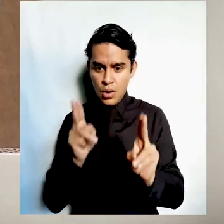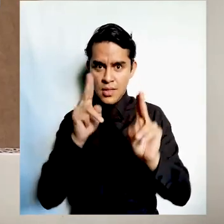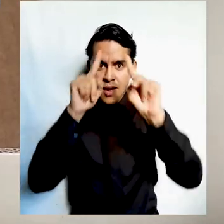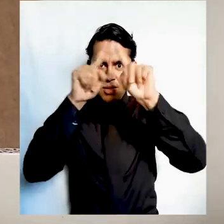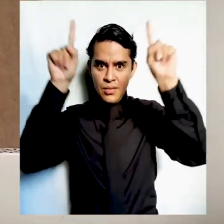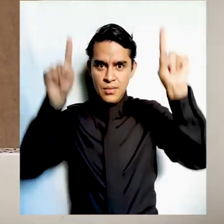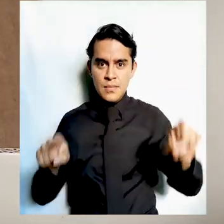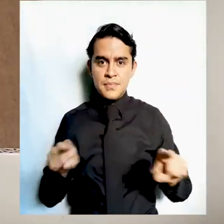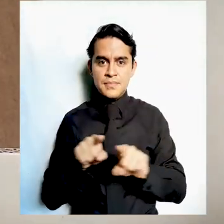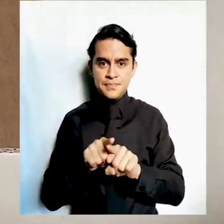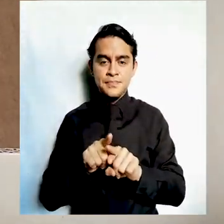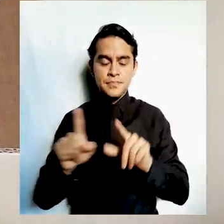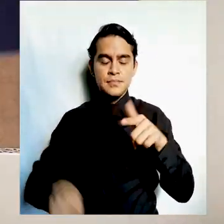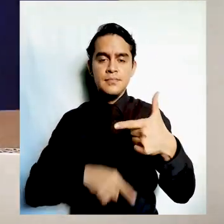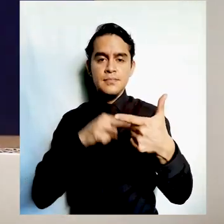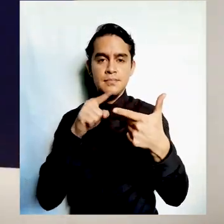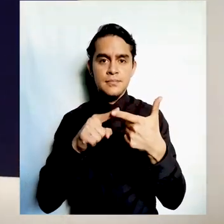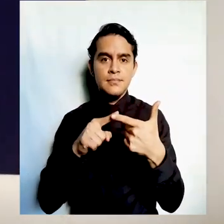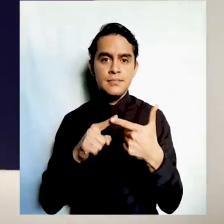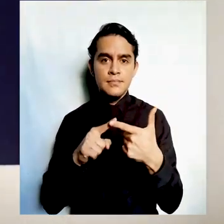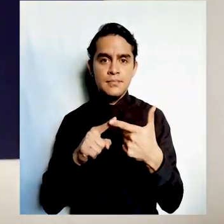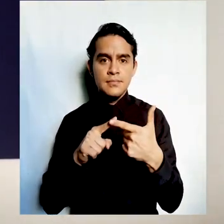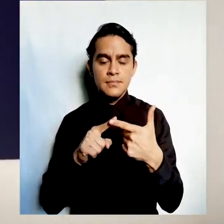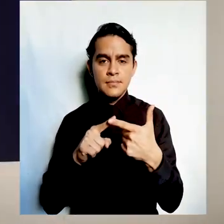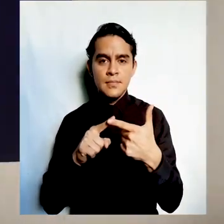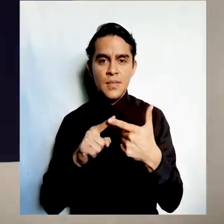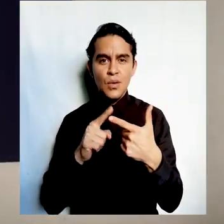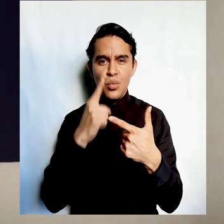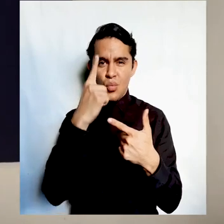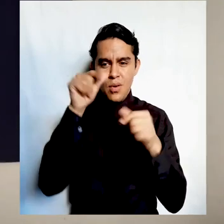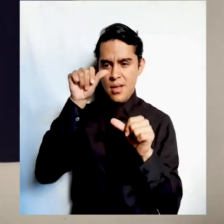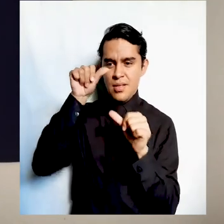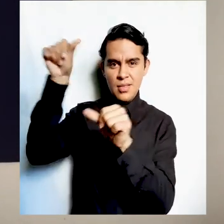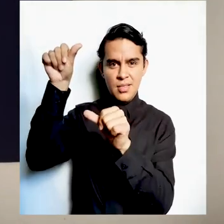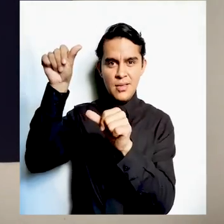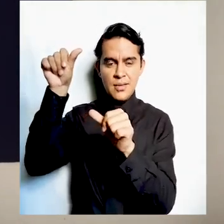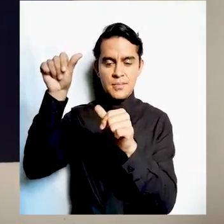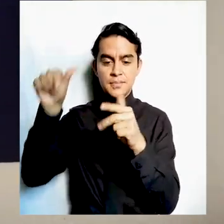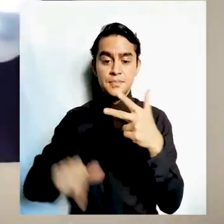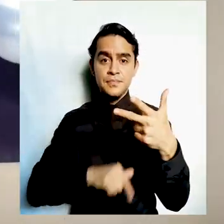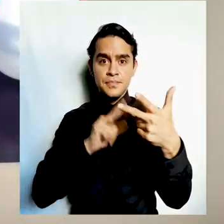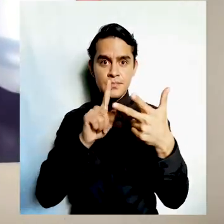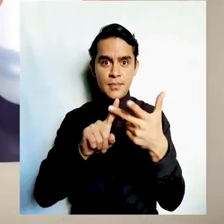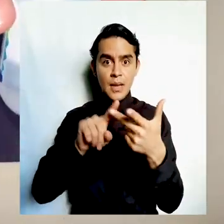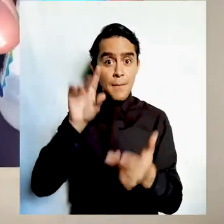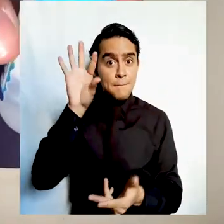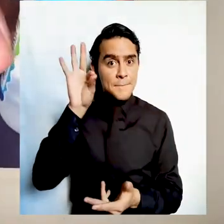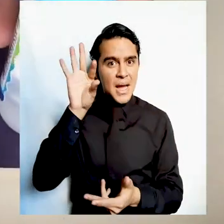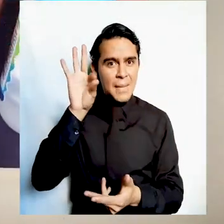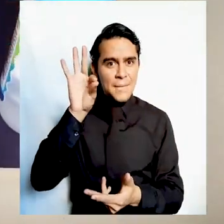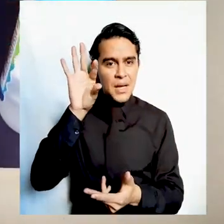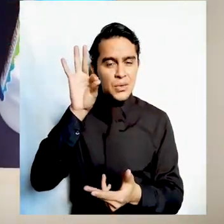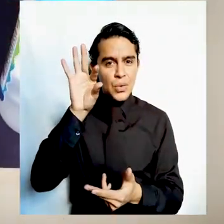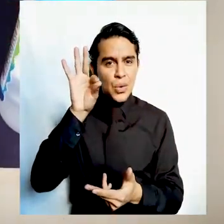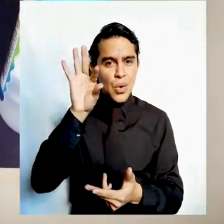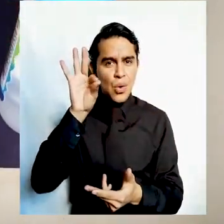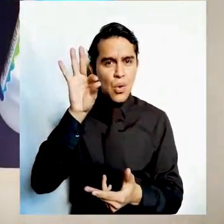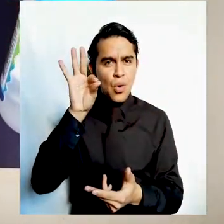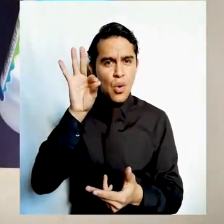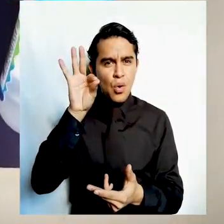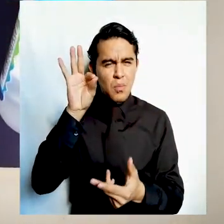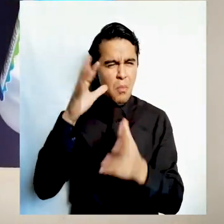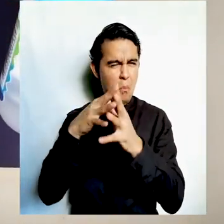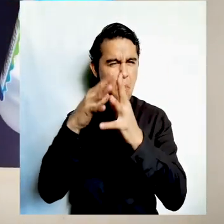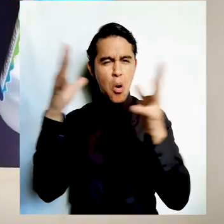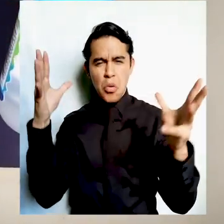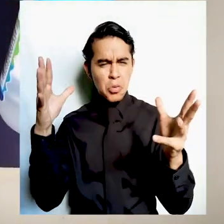seguido ocuparemos una cartulina iris silicón líquido no necesitaremos mucho así que puede ser un